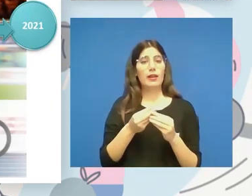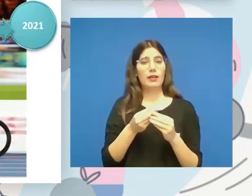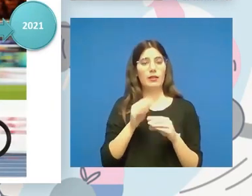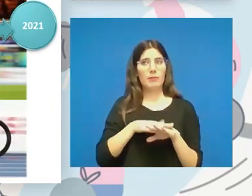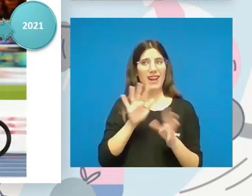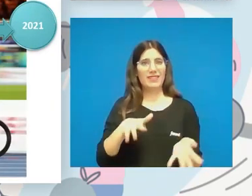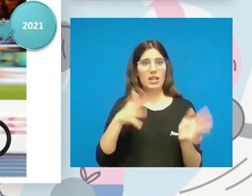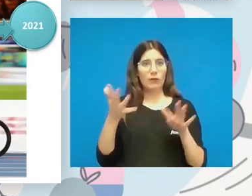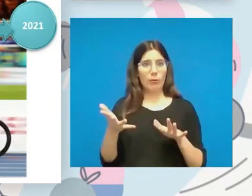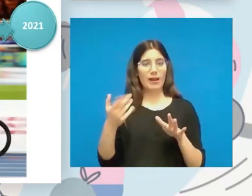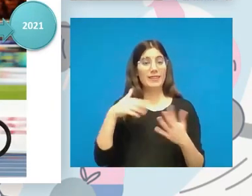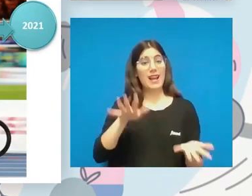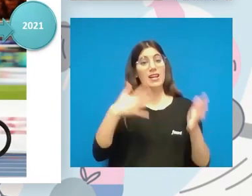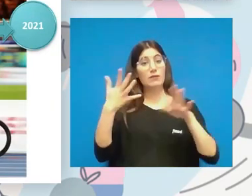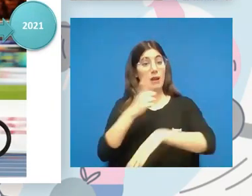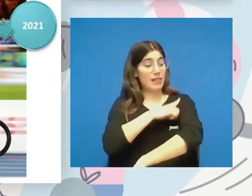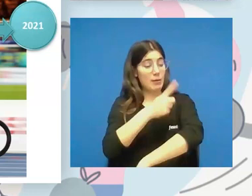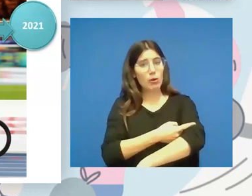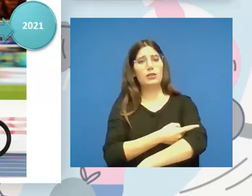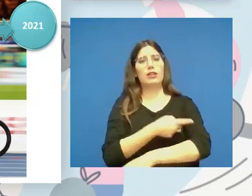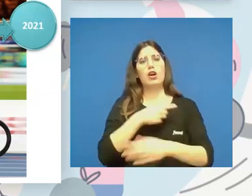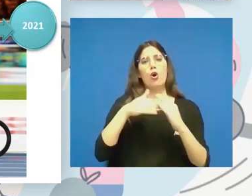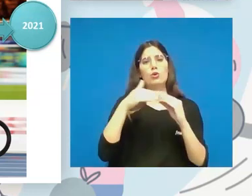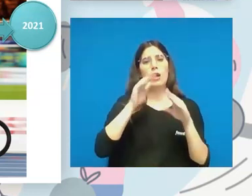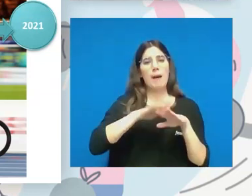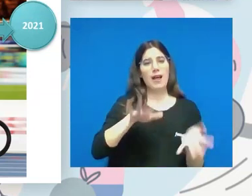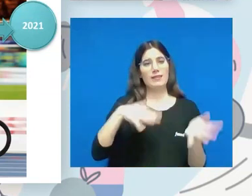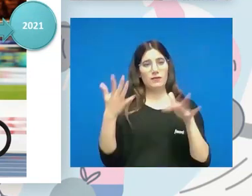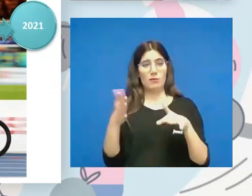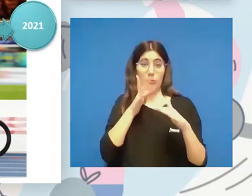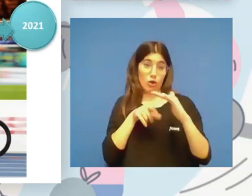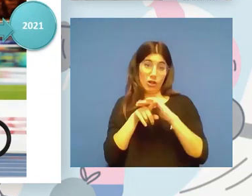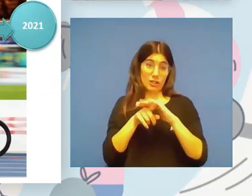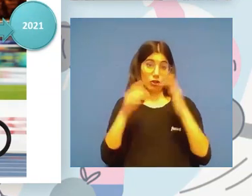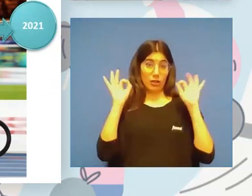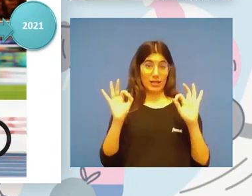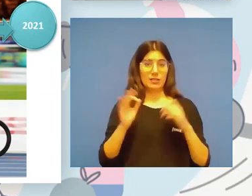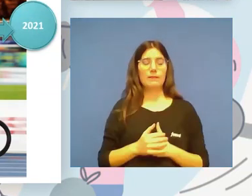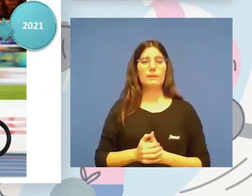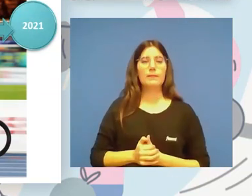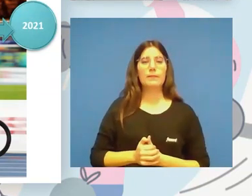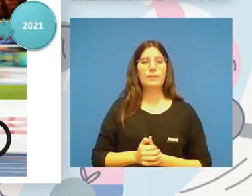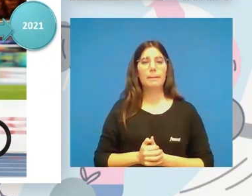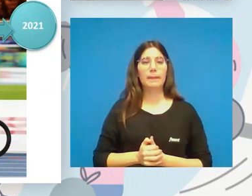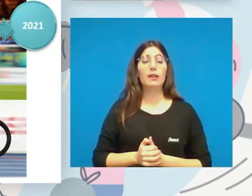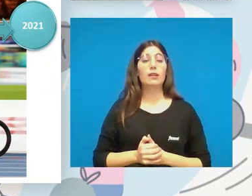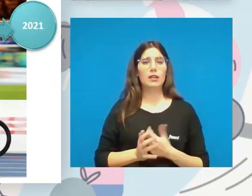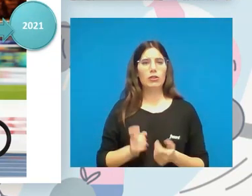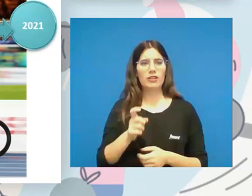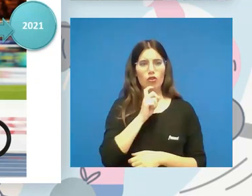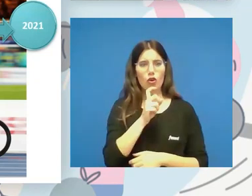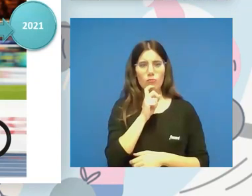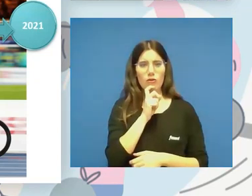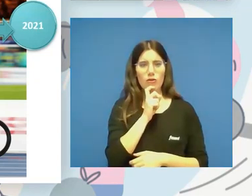Transformar. Transformar a través del deporte. Yo creo que es una labor que tenemos que hacer como gestores. Claro, ¿cómo ha evolucionado el